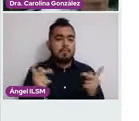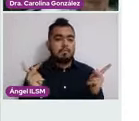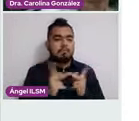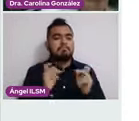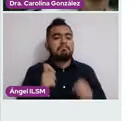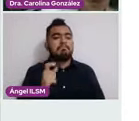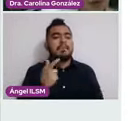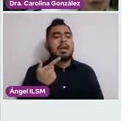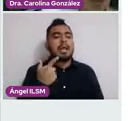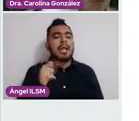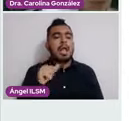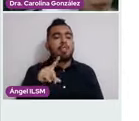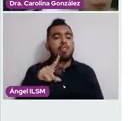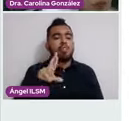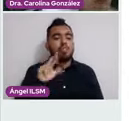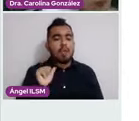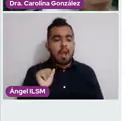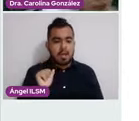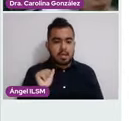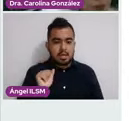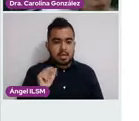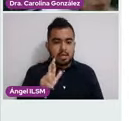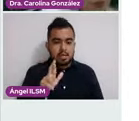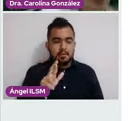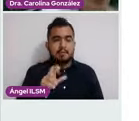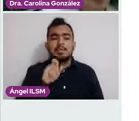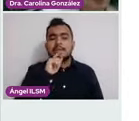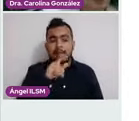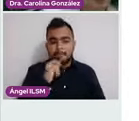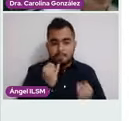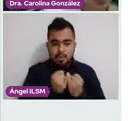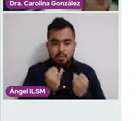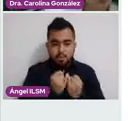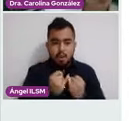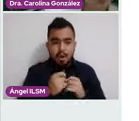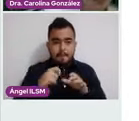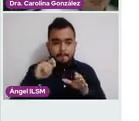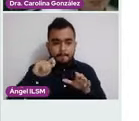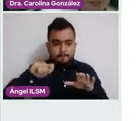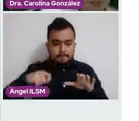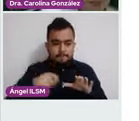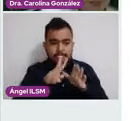Pero también se tomó un papá Nicolau. Siguiente.